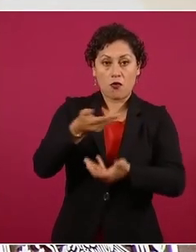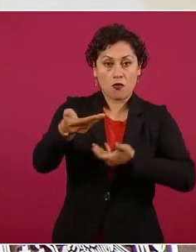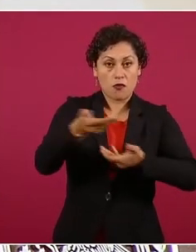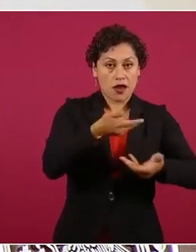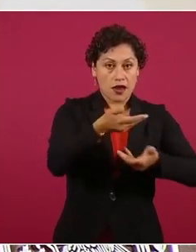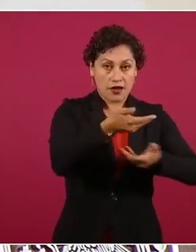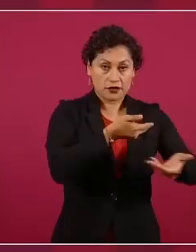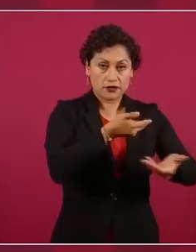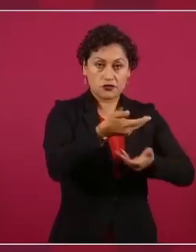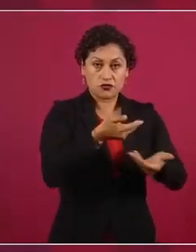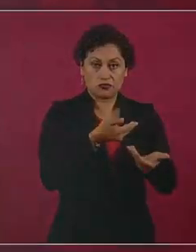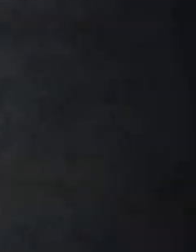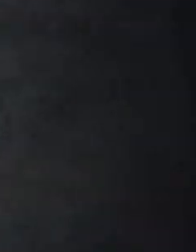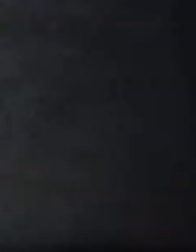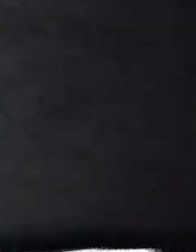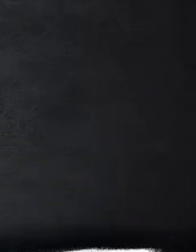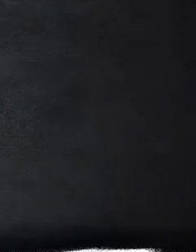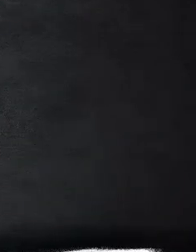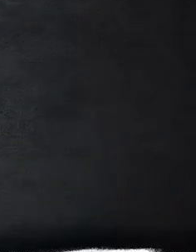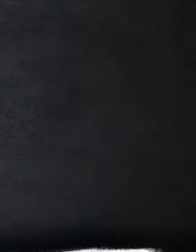Entonces, hablamos de eso.